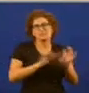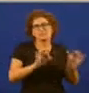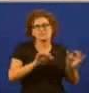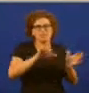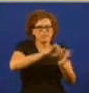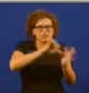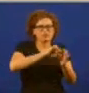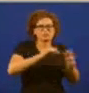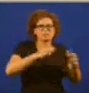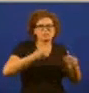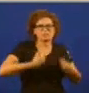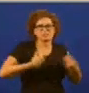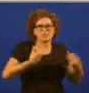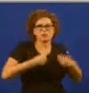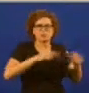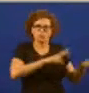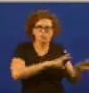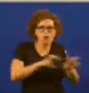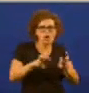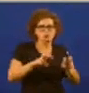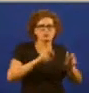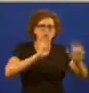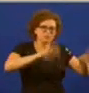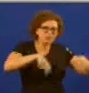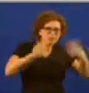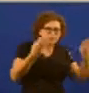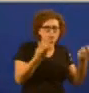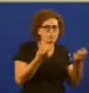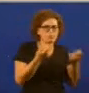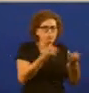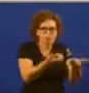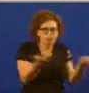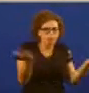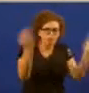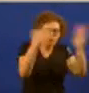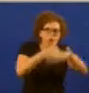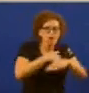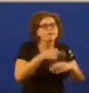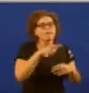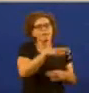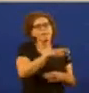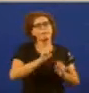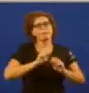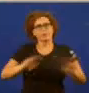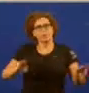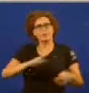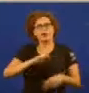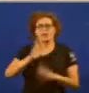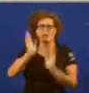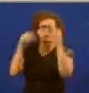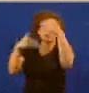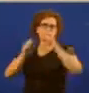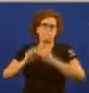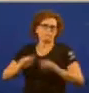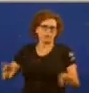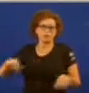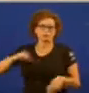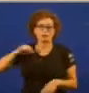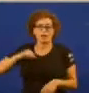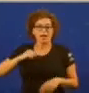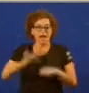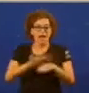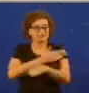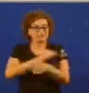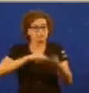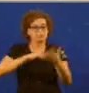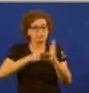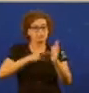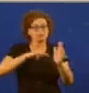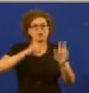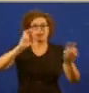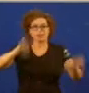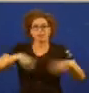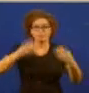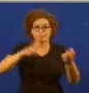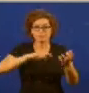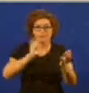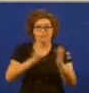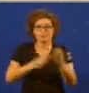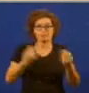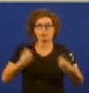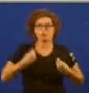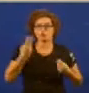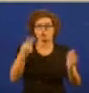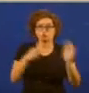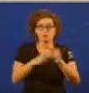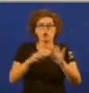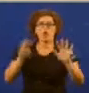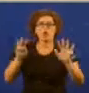esperar de aquí a 2020 está reflexado no espello deste ano mire permítame que lleve da lei de saúde de 2008